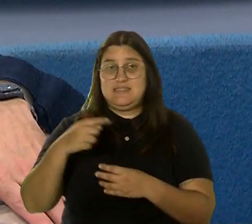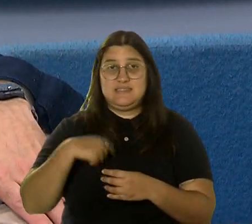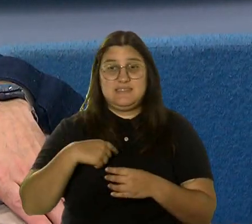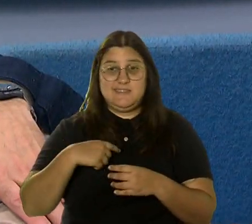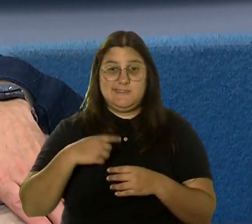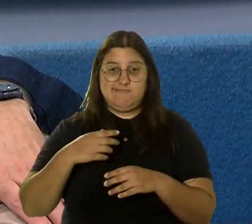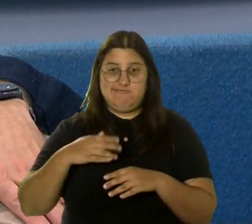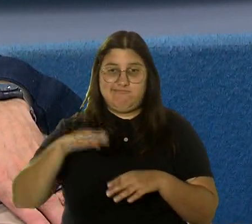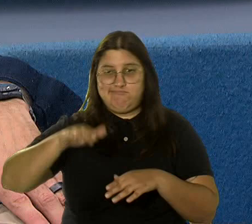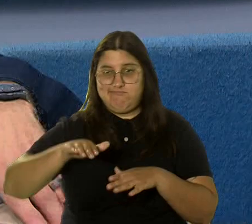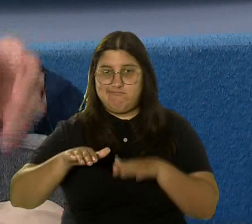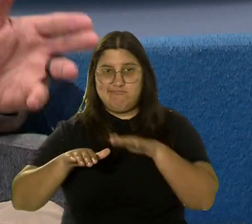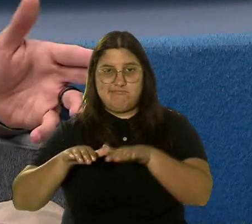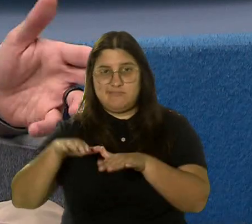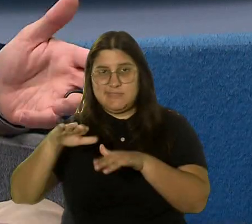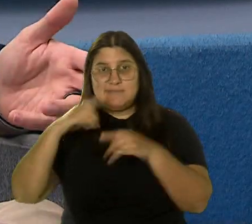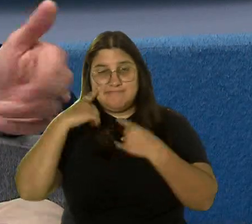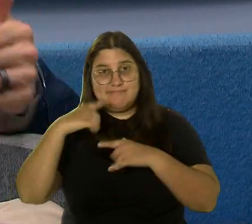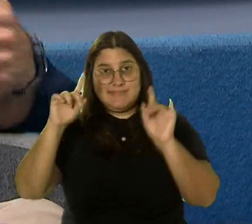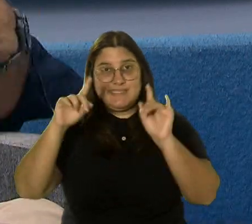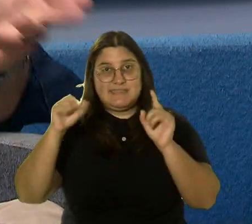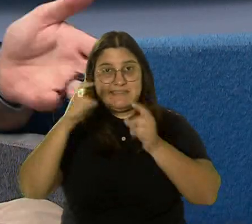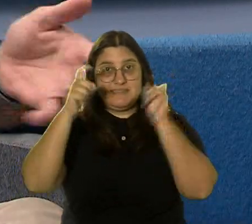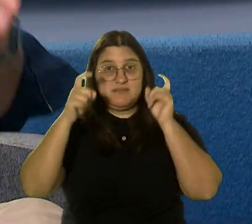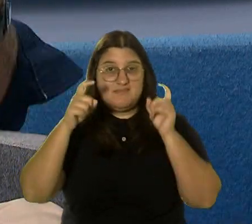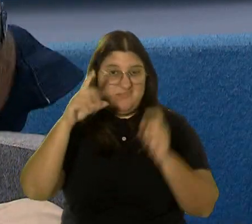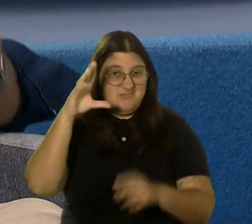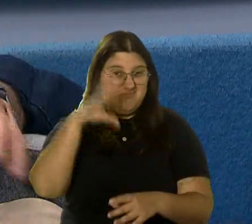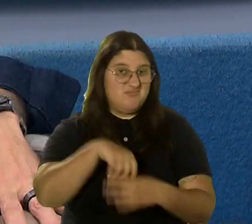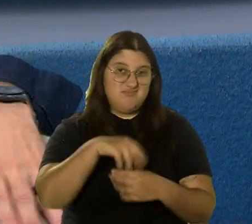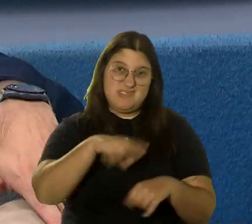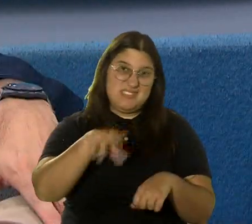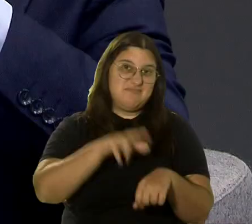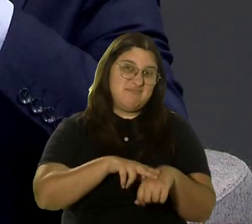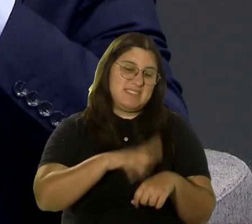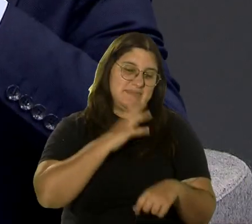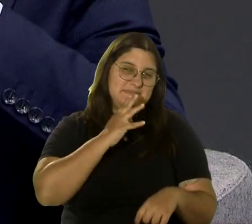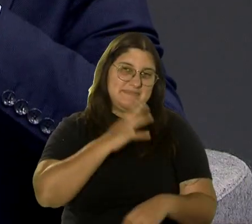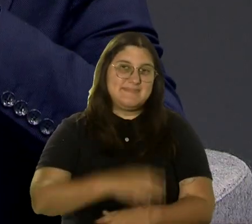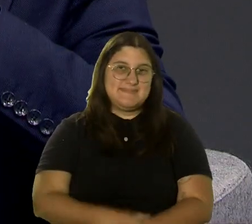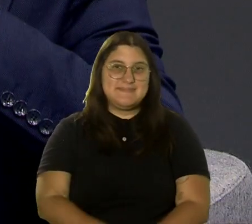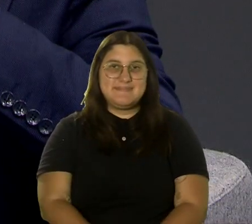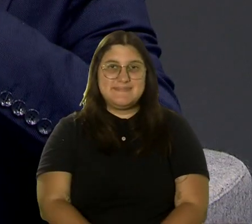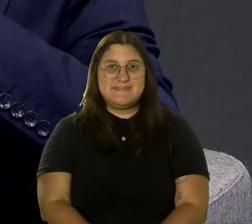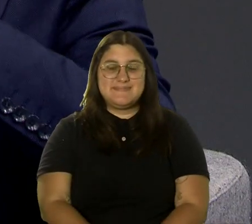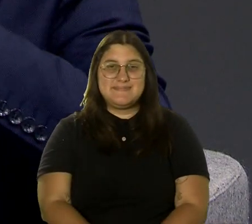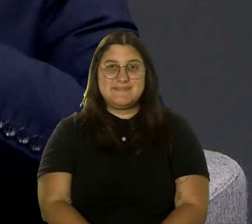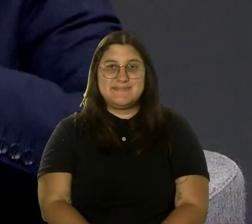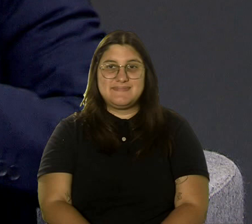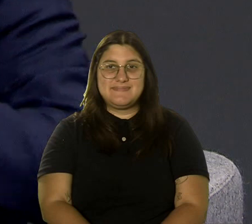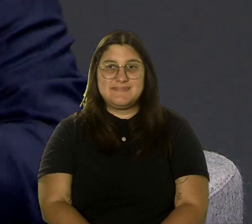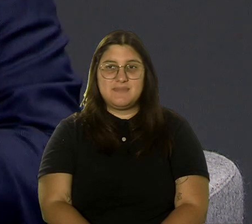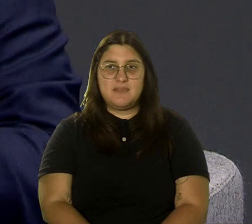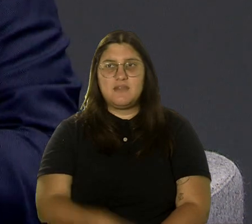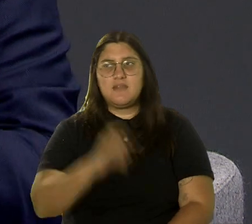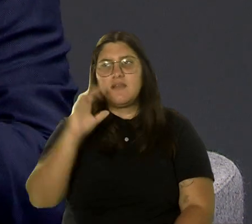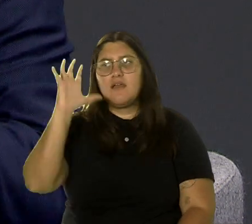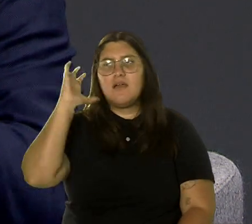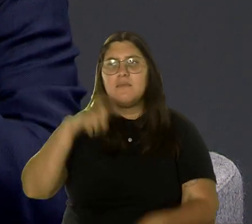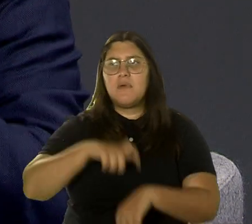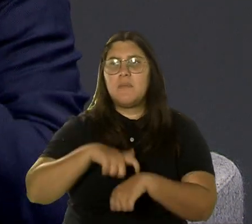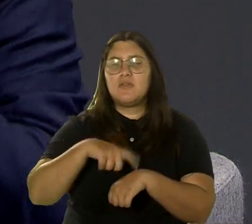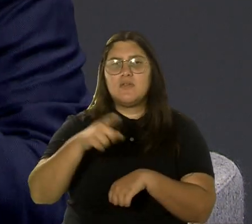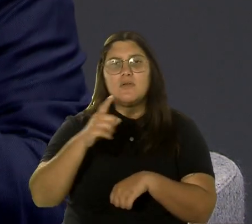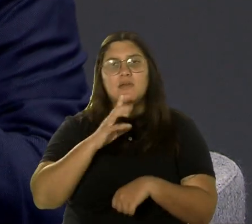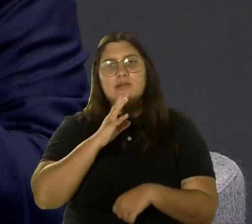lograr el éxito. Así que sí, el fracaso es parte de eso y de eso se habla. Usted comentó en un momento dado que no se